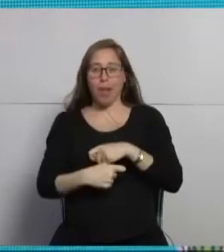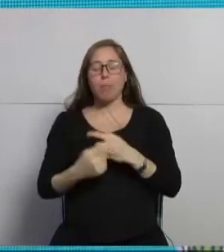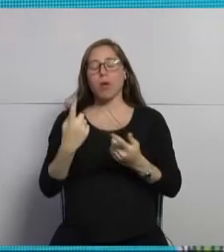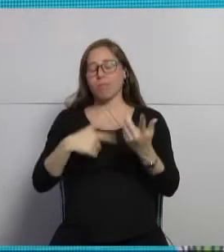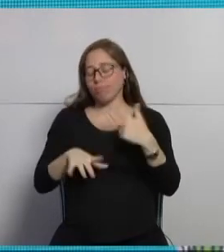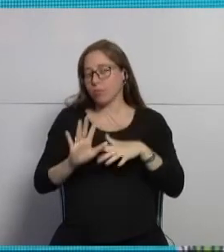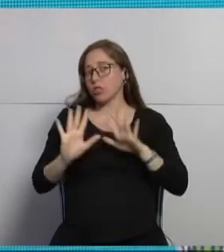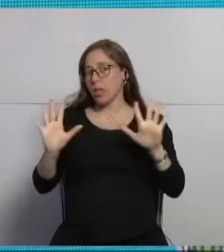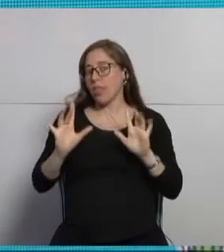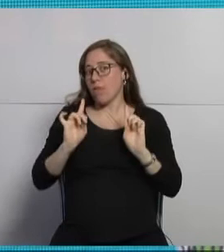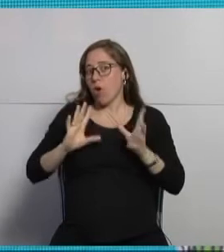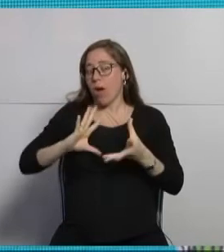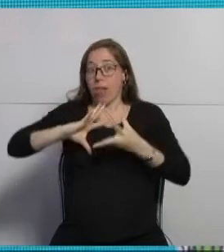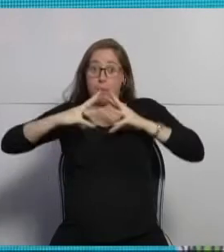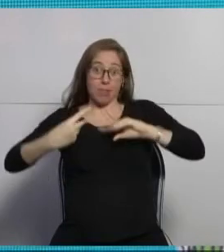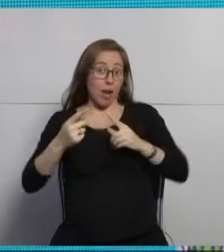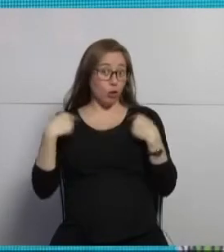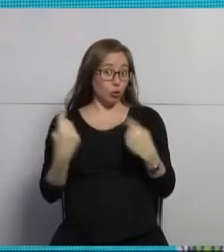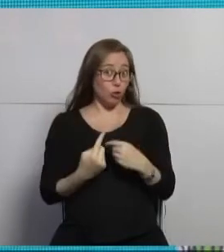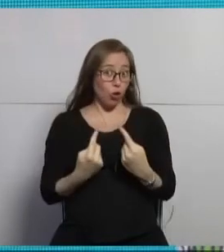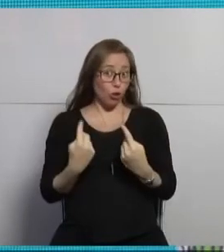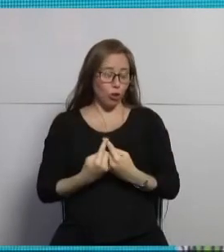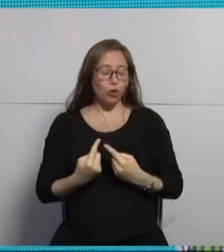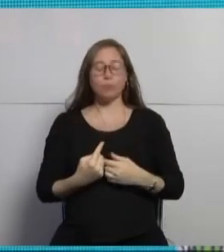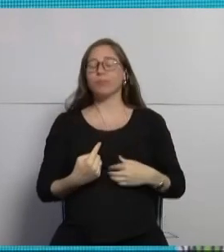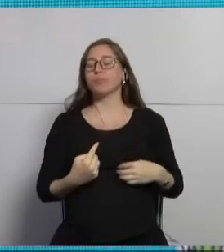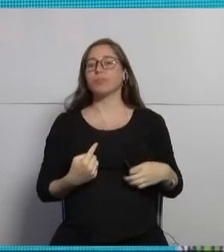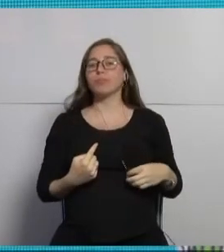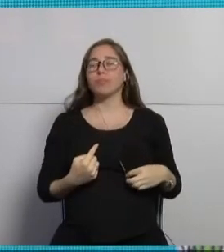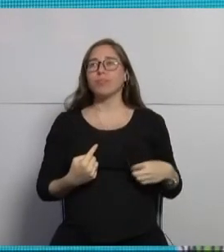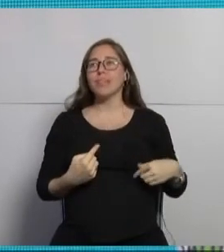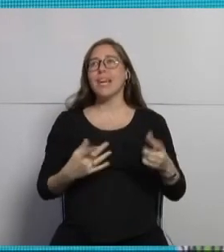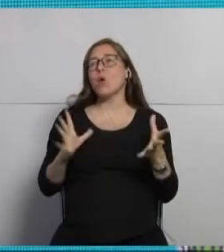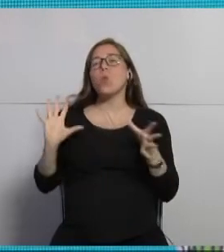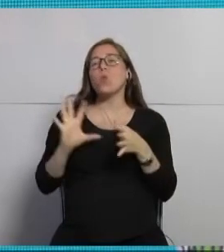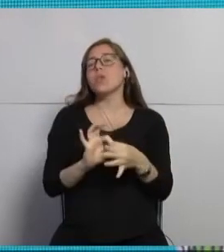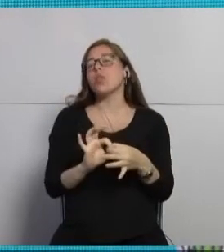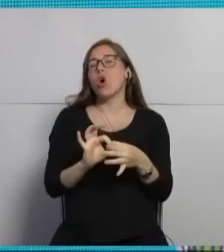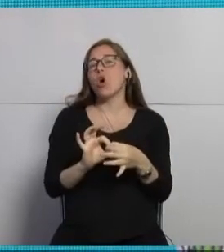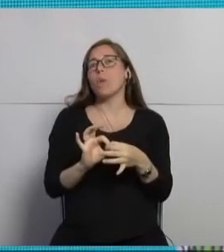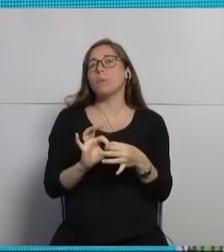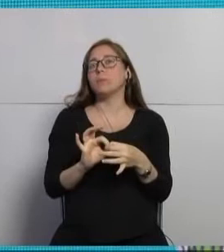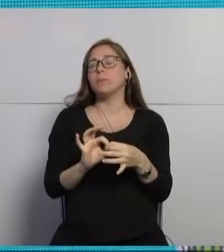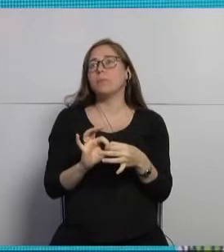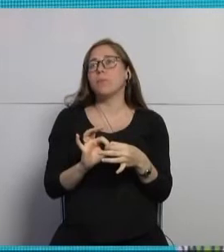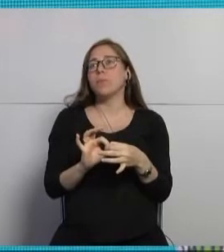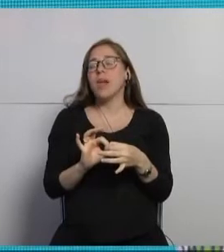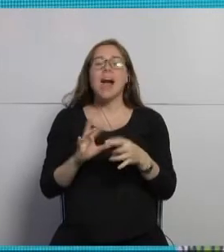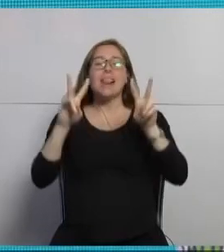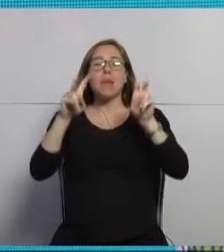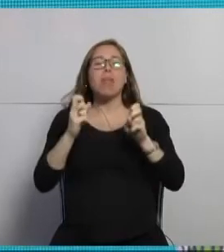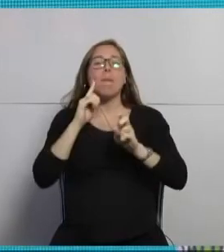y que estamos viviendo que van en línea digamos a prevenir